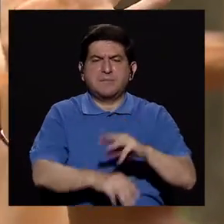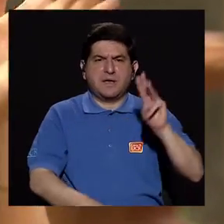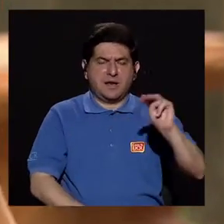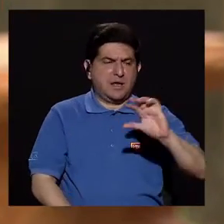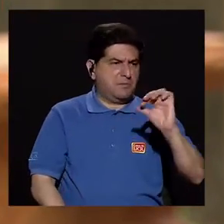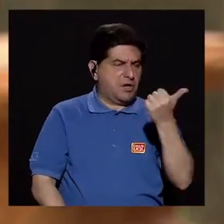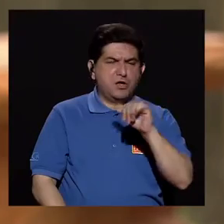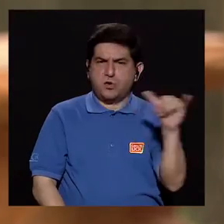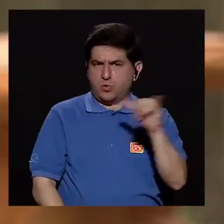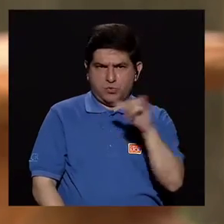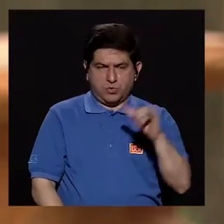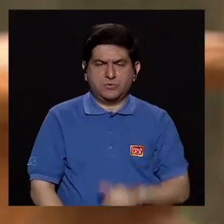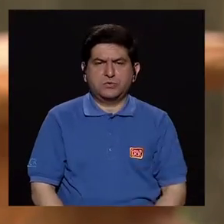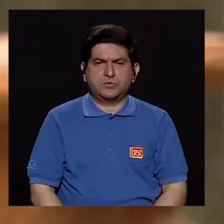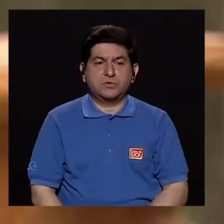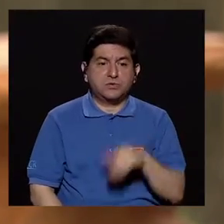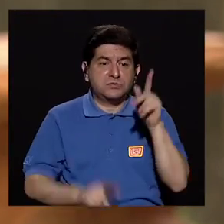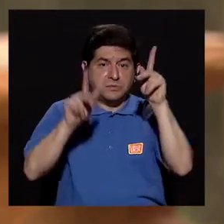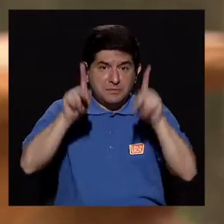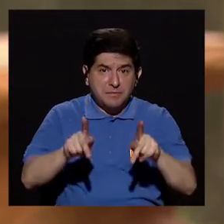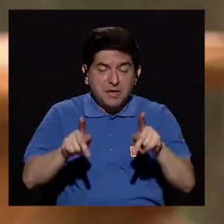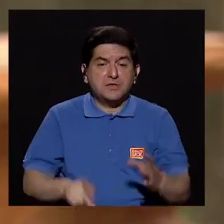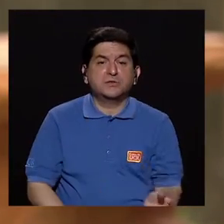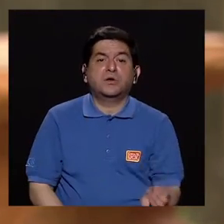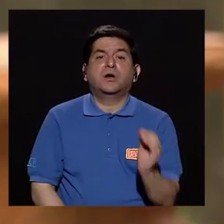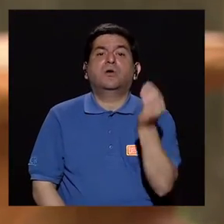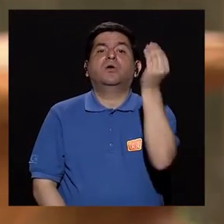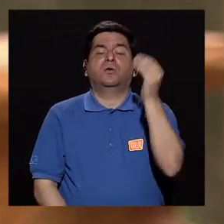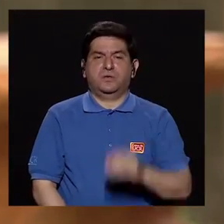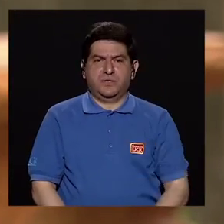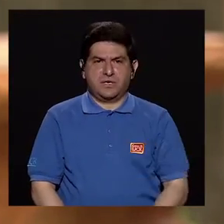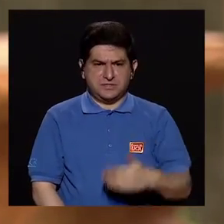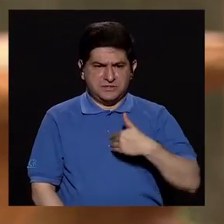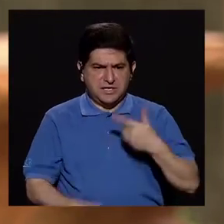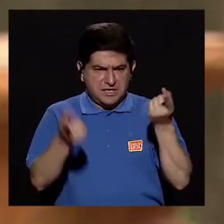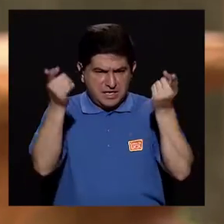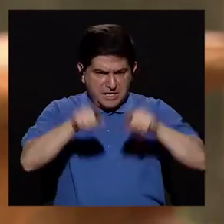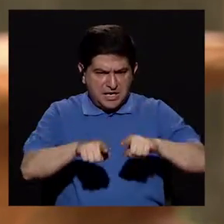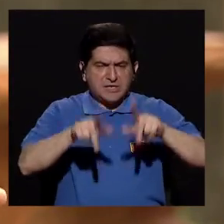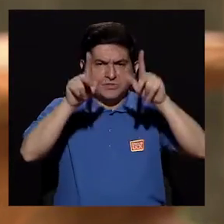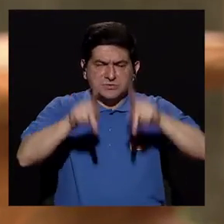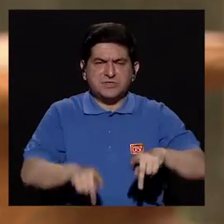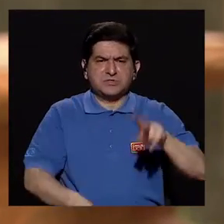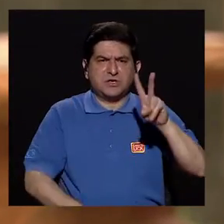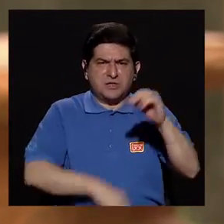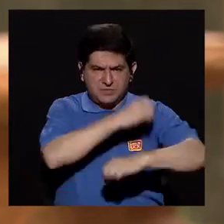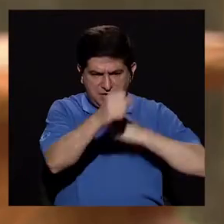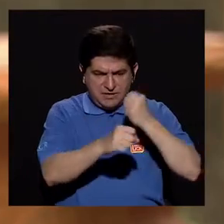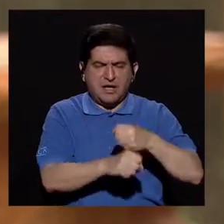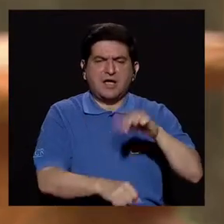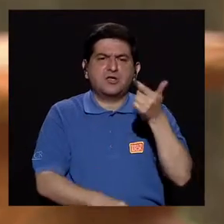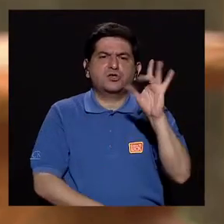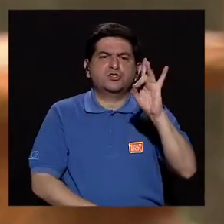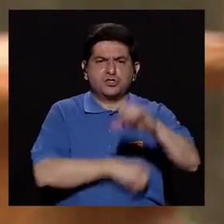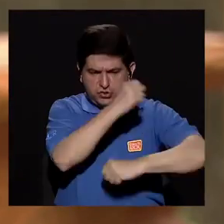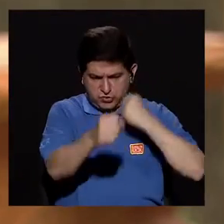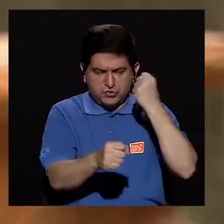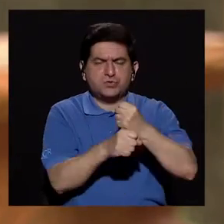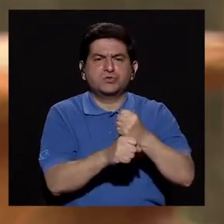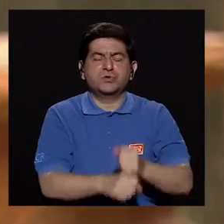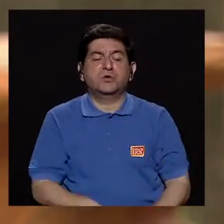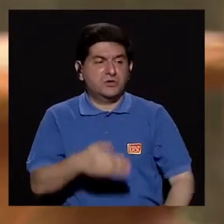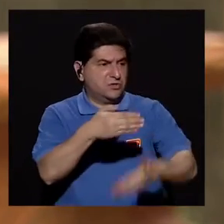y de todos los demás también, pero melanoma. También gente más joven. Hemos tenido casos de melanoma en gente de 20 años, de 18 años,